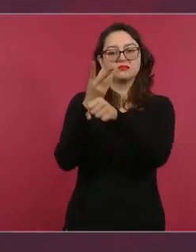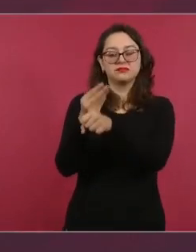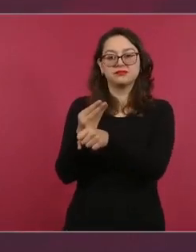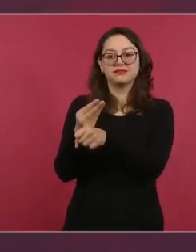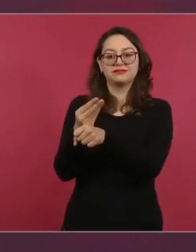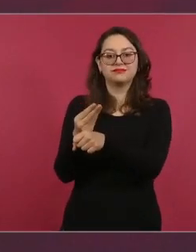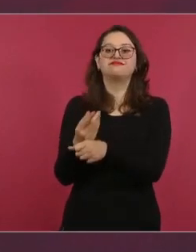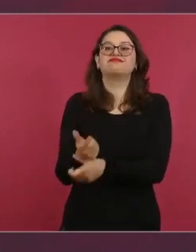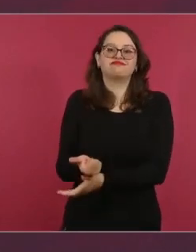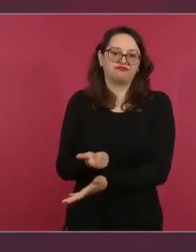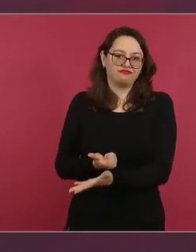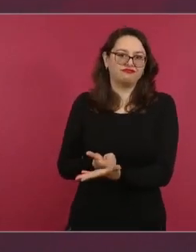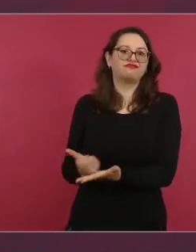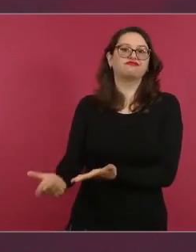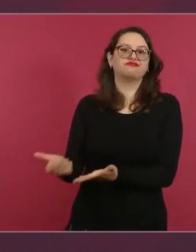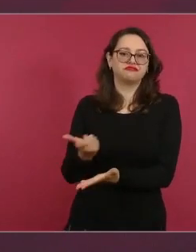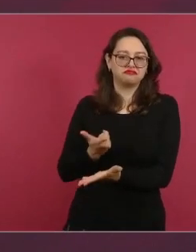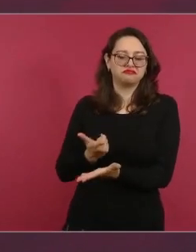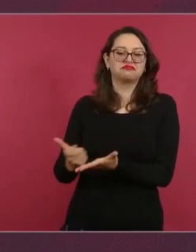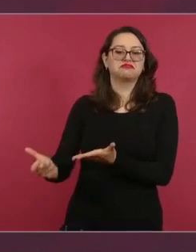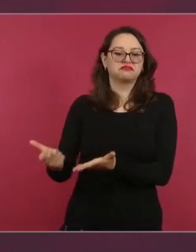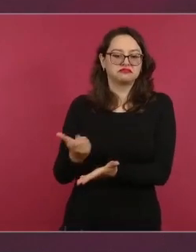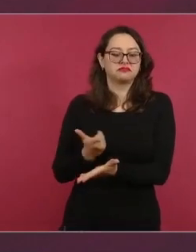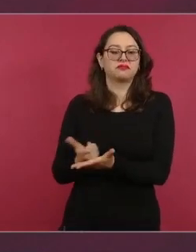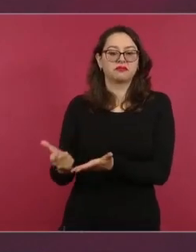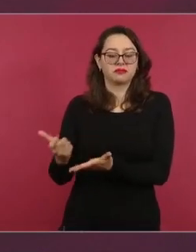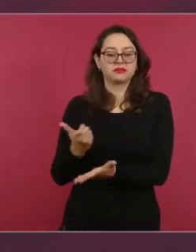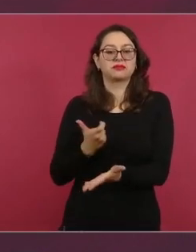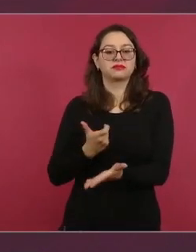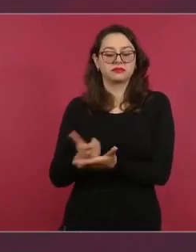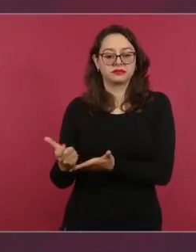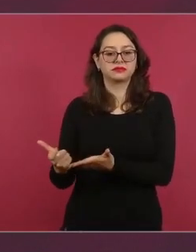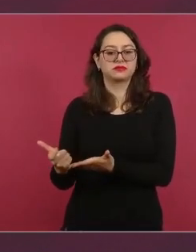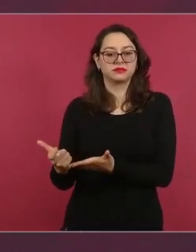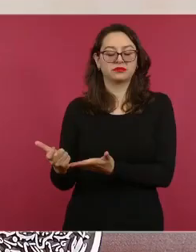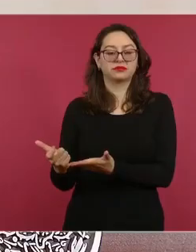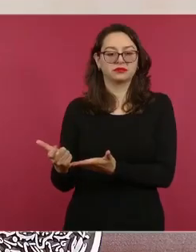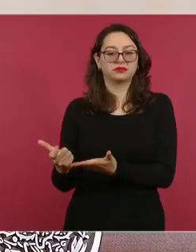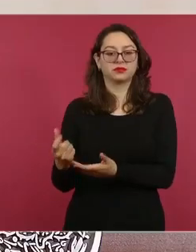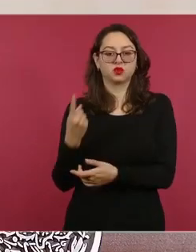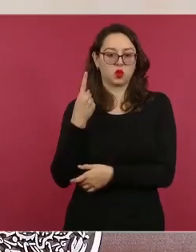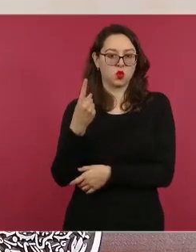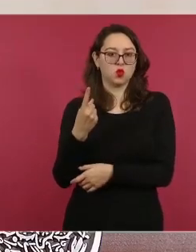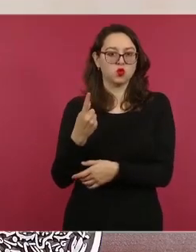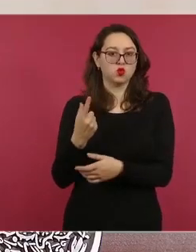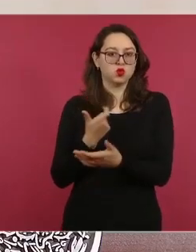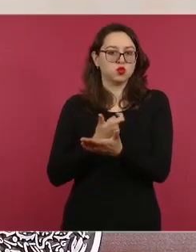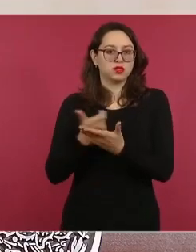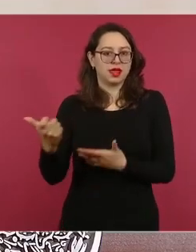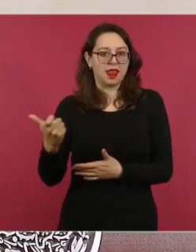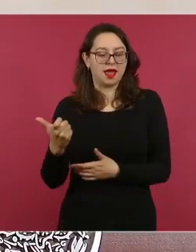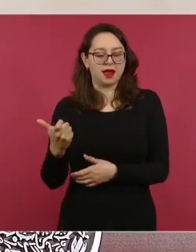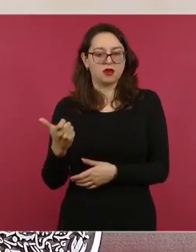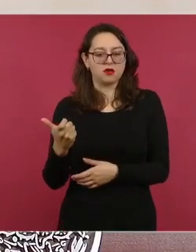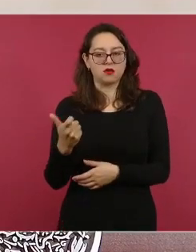un salario mínimo, el equivalente a un salario mínimo.